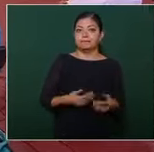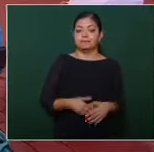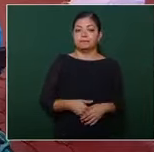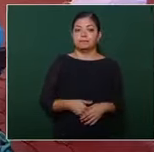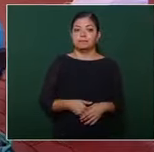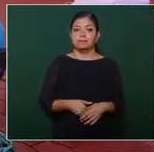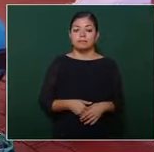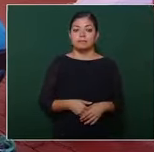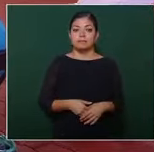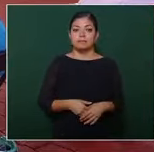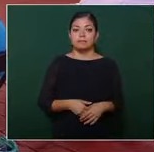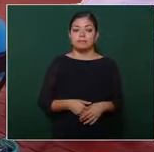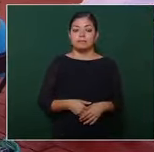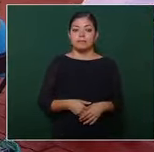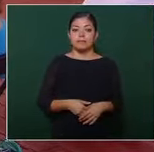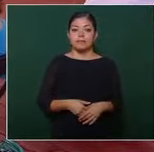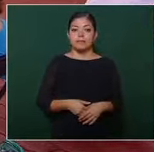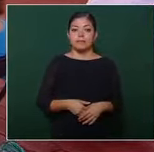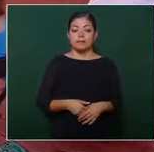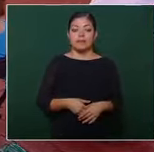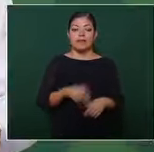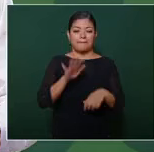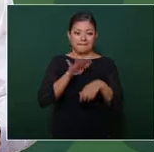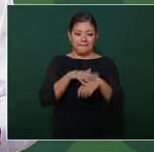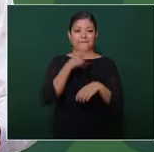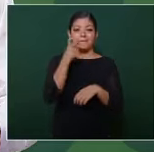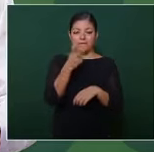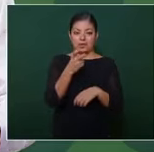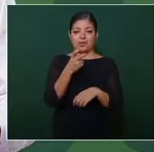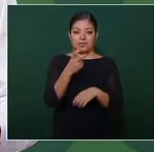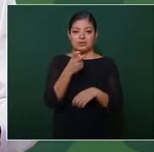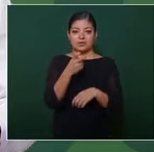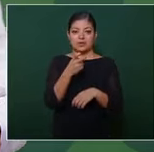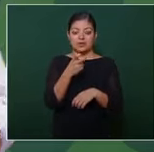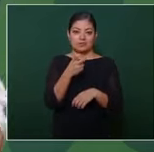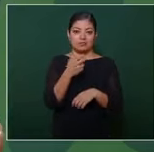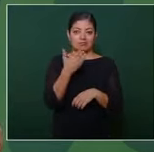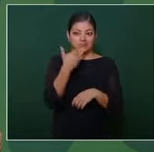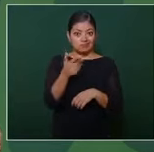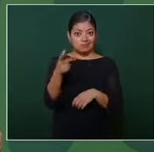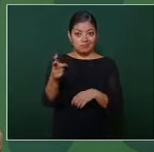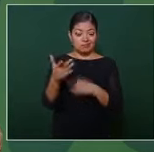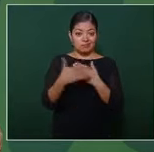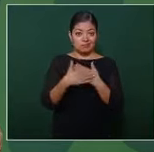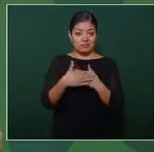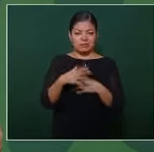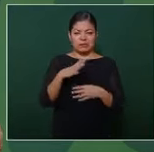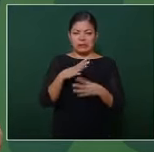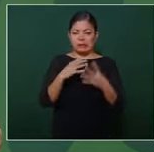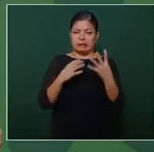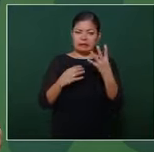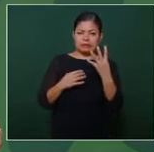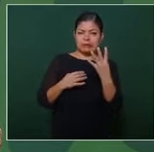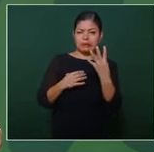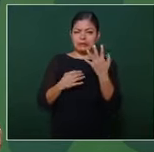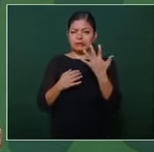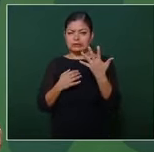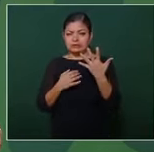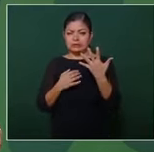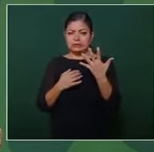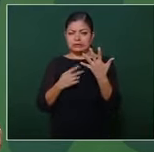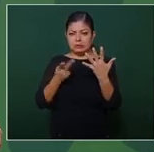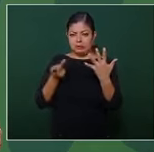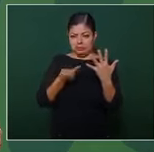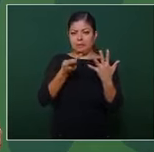por eso es muy buena tu observación han habido cuatro o cinco consultas